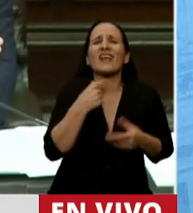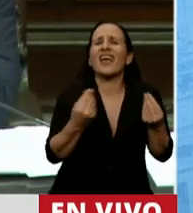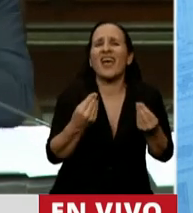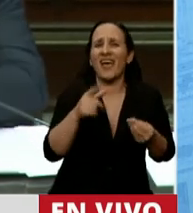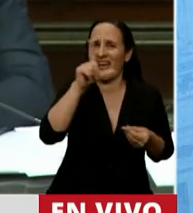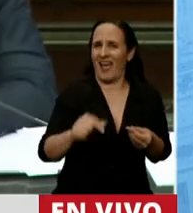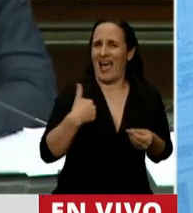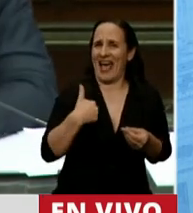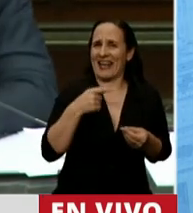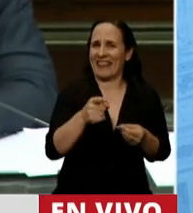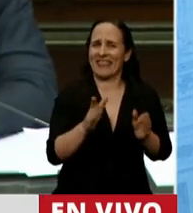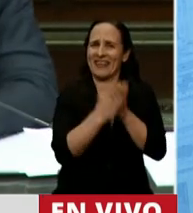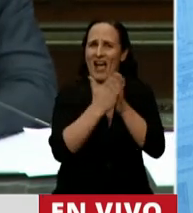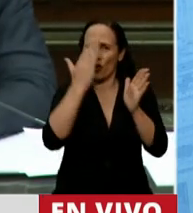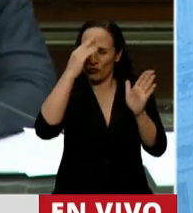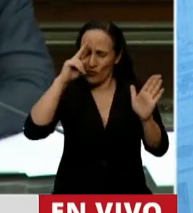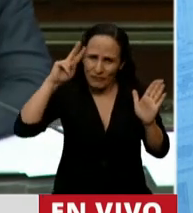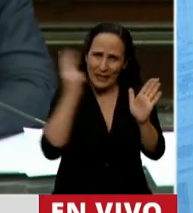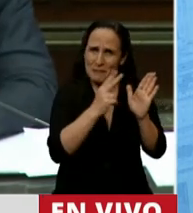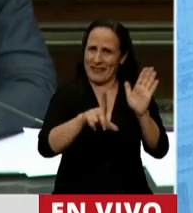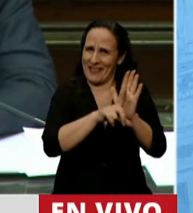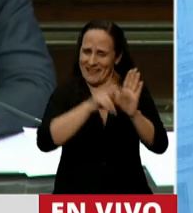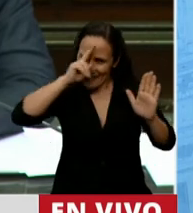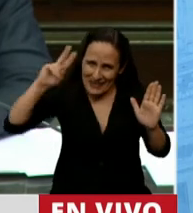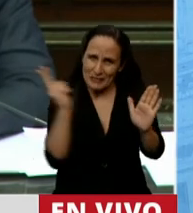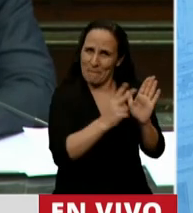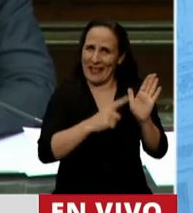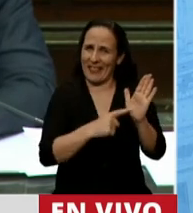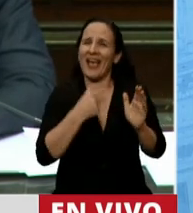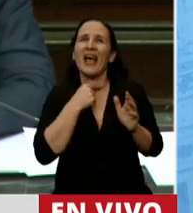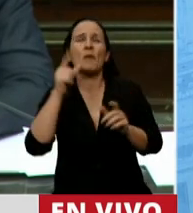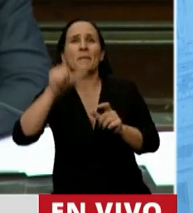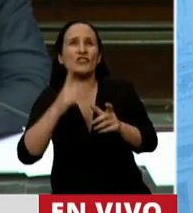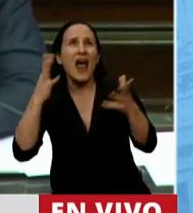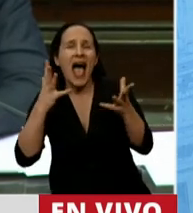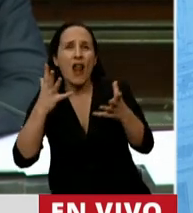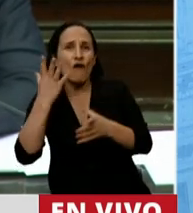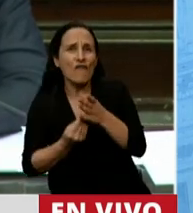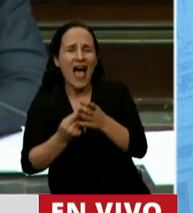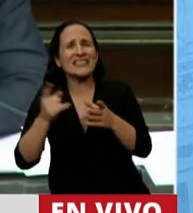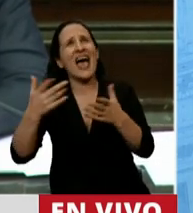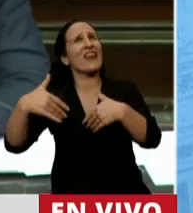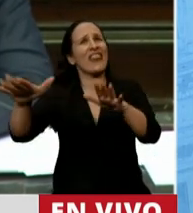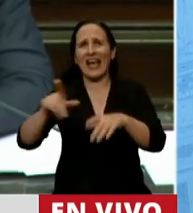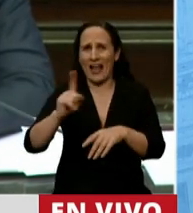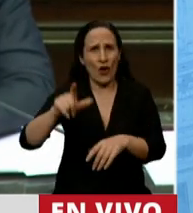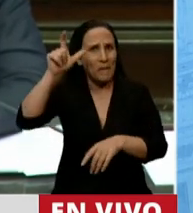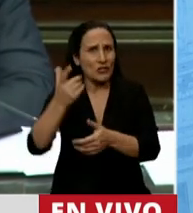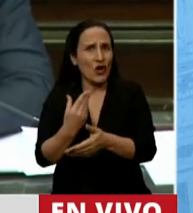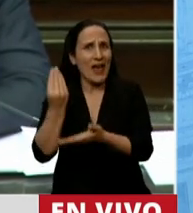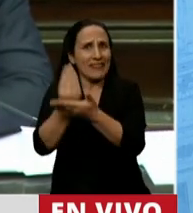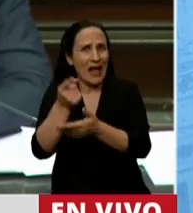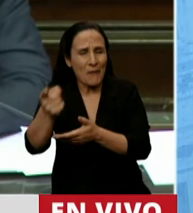se respete recatable la Constitución y la ley. Queremos que no haya impunidad, ni para funcionario corrupto, ni para quien lo